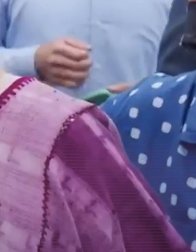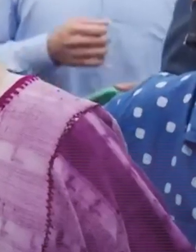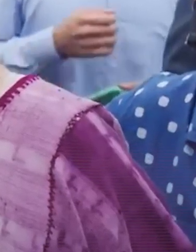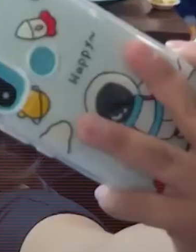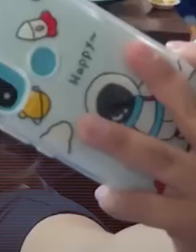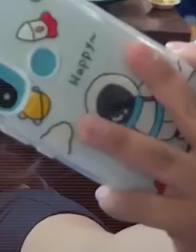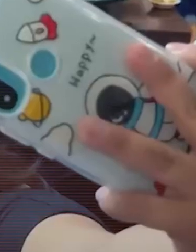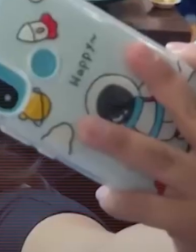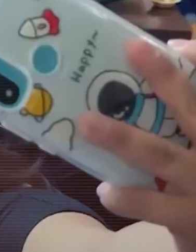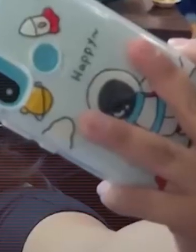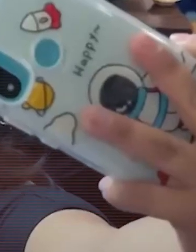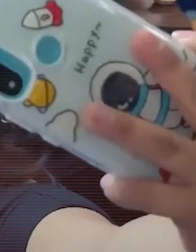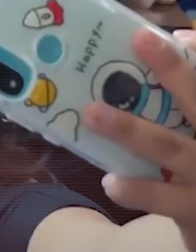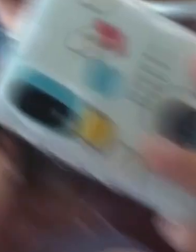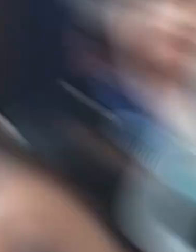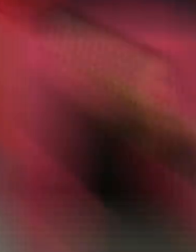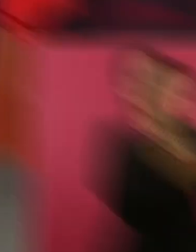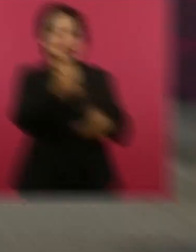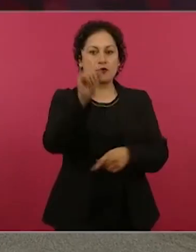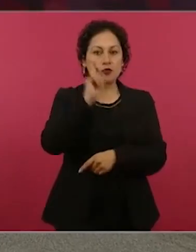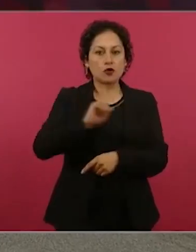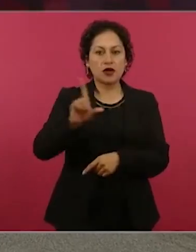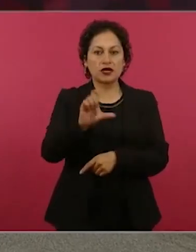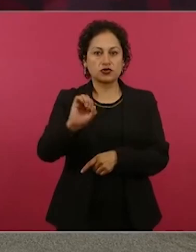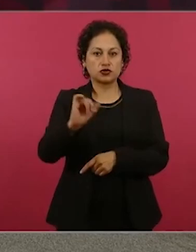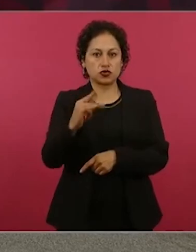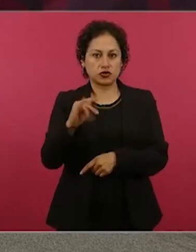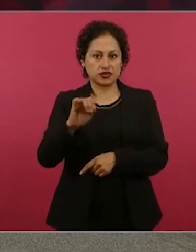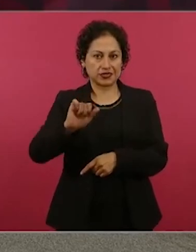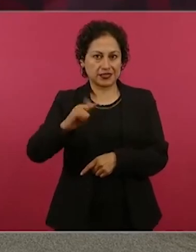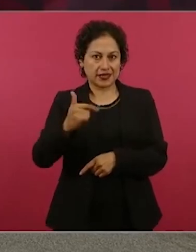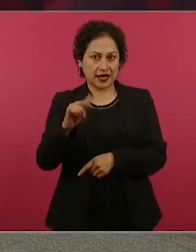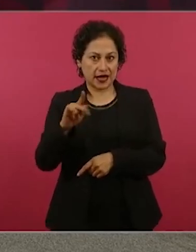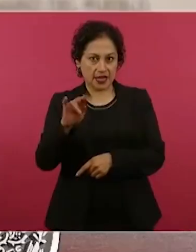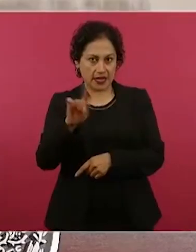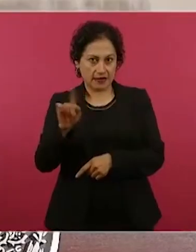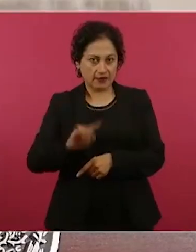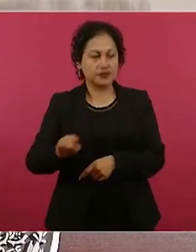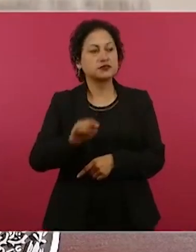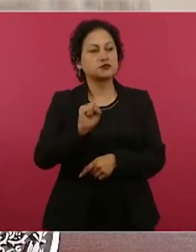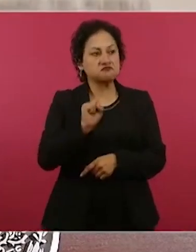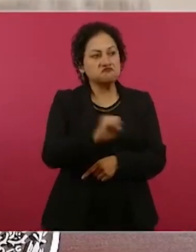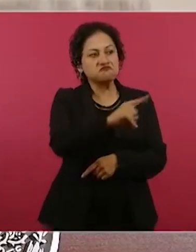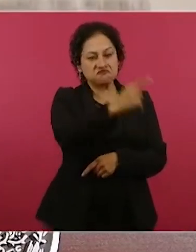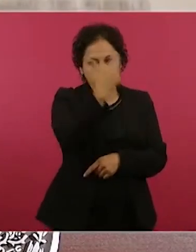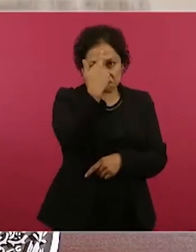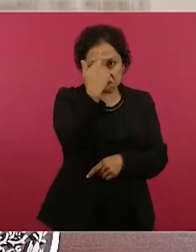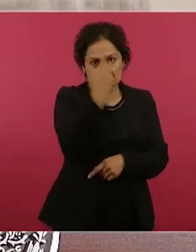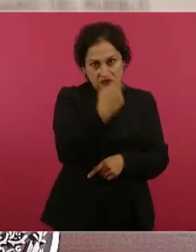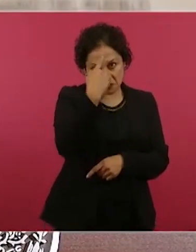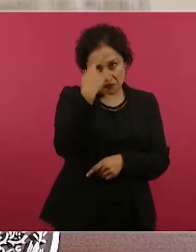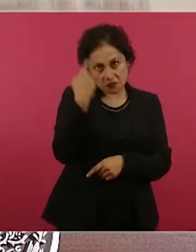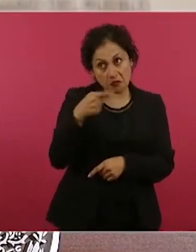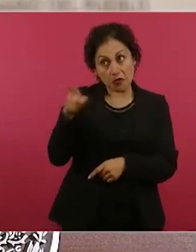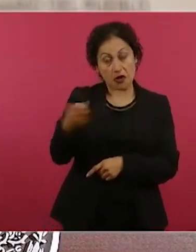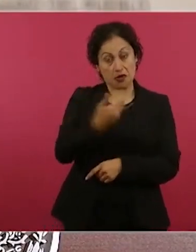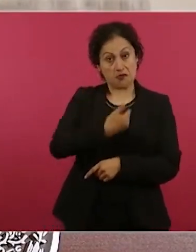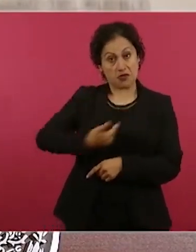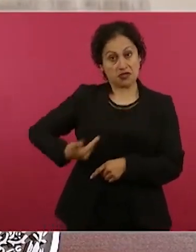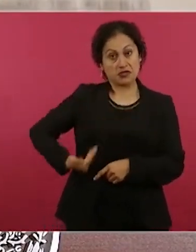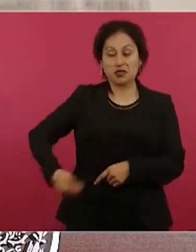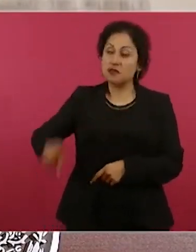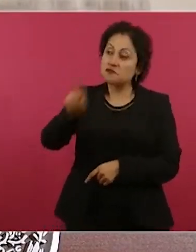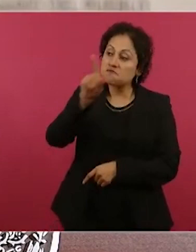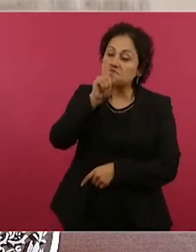contenidos del gobierno de la República. La medida ordena al presidente abstenerse de realizar manifestaciones y entre comillas